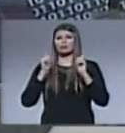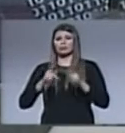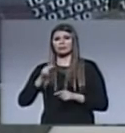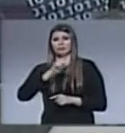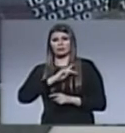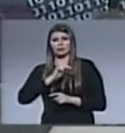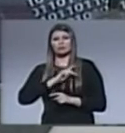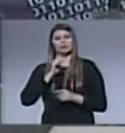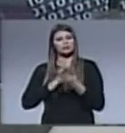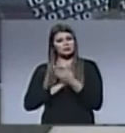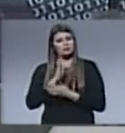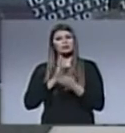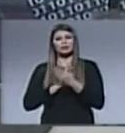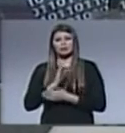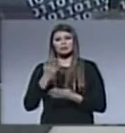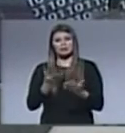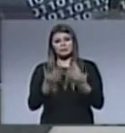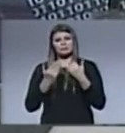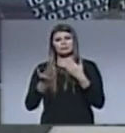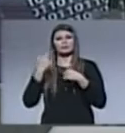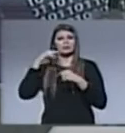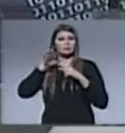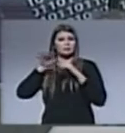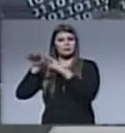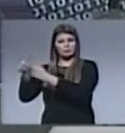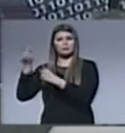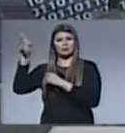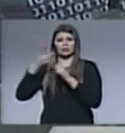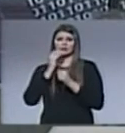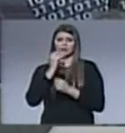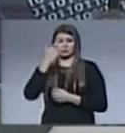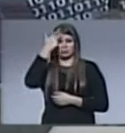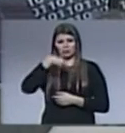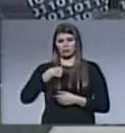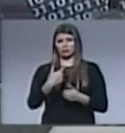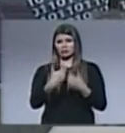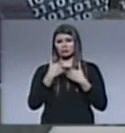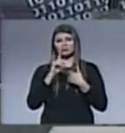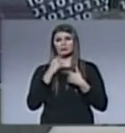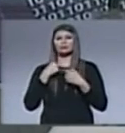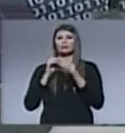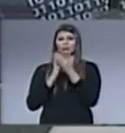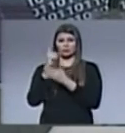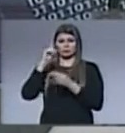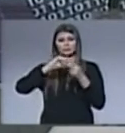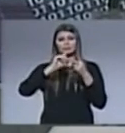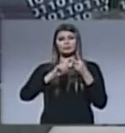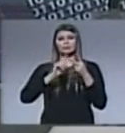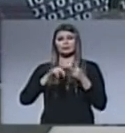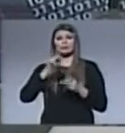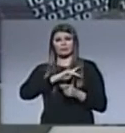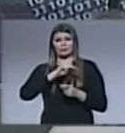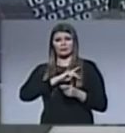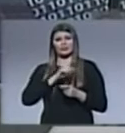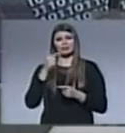invita a la gente a seguir a Jesús y no a seguirle a Él. Segundo, el líder